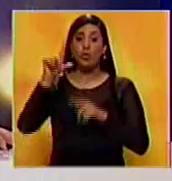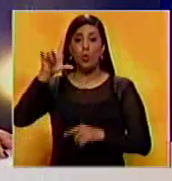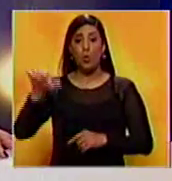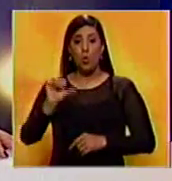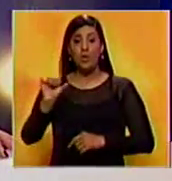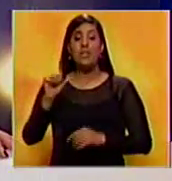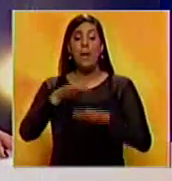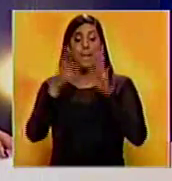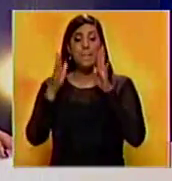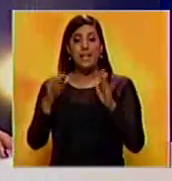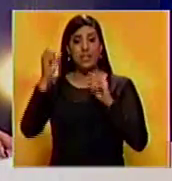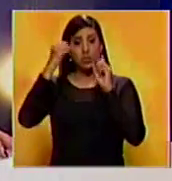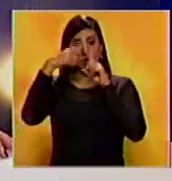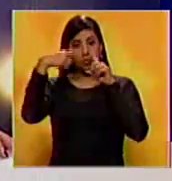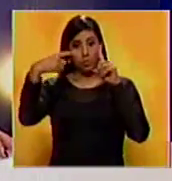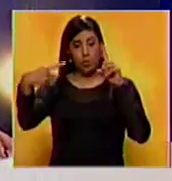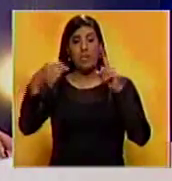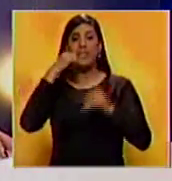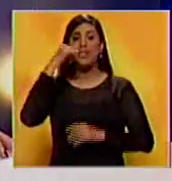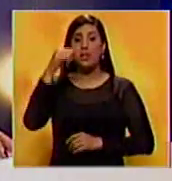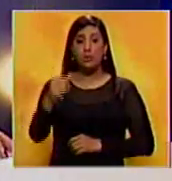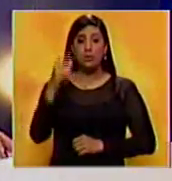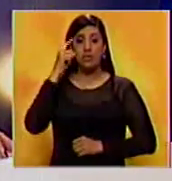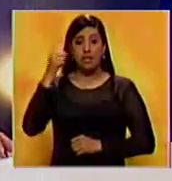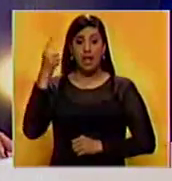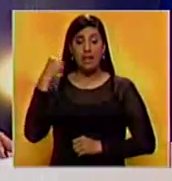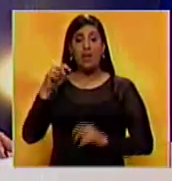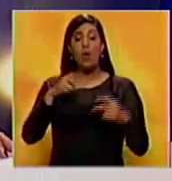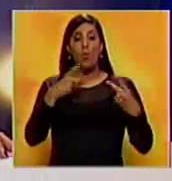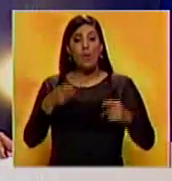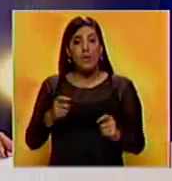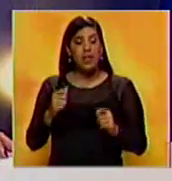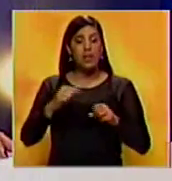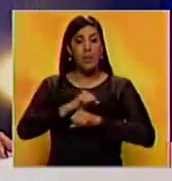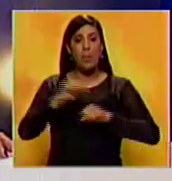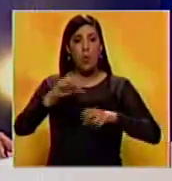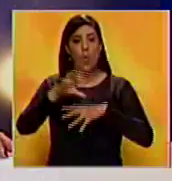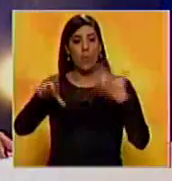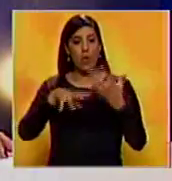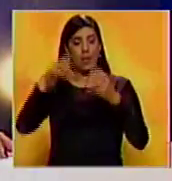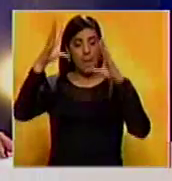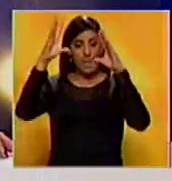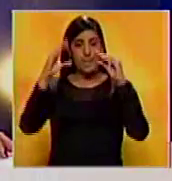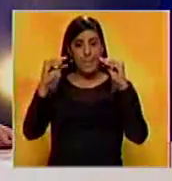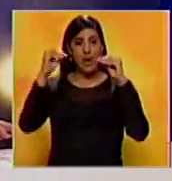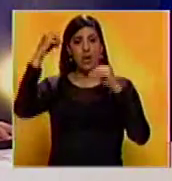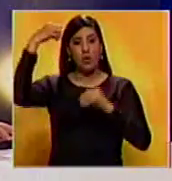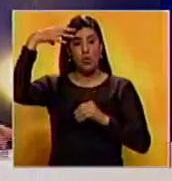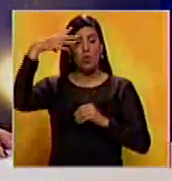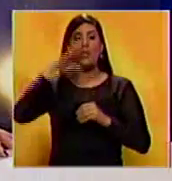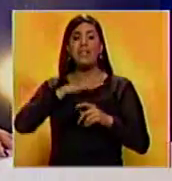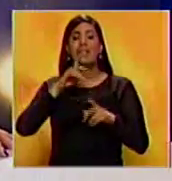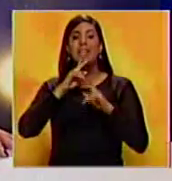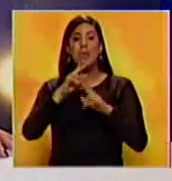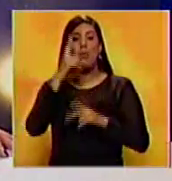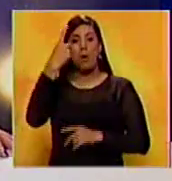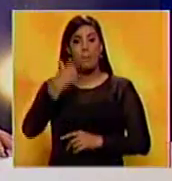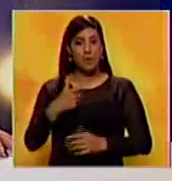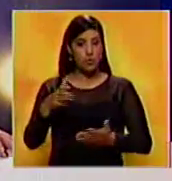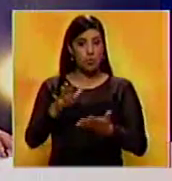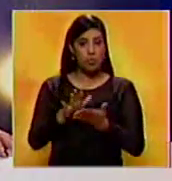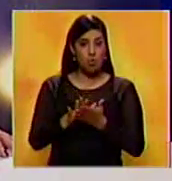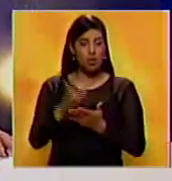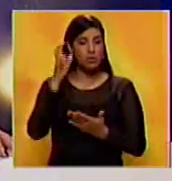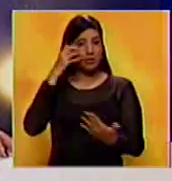Mota Domínguez, ministro de Energía Eléctrica, denunció que el día de ayer un nuevo intento de sabotaje al Sistema Eléctrico Nacional dejó como resultado a una persona